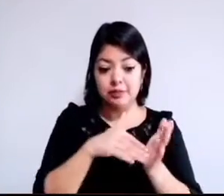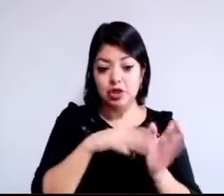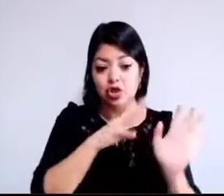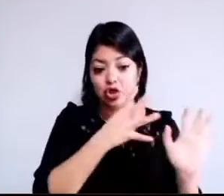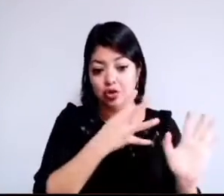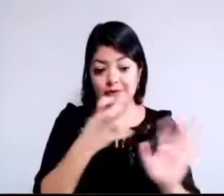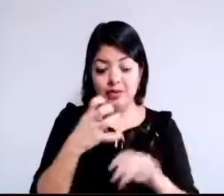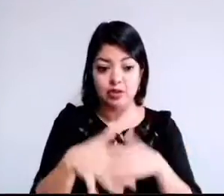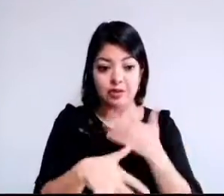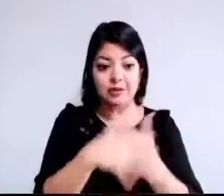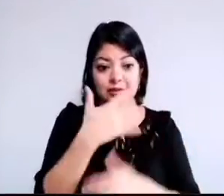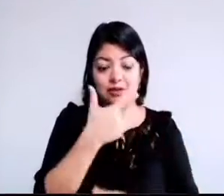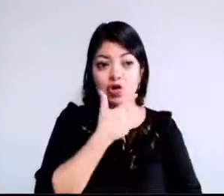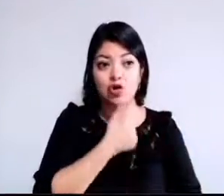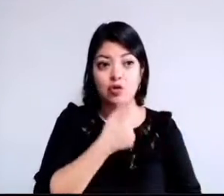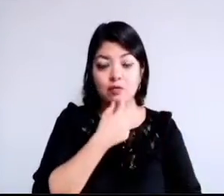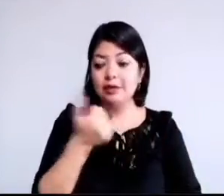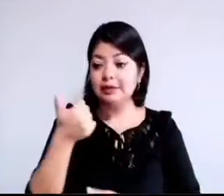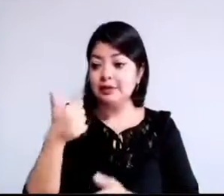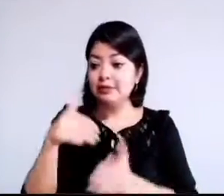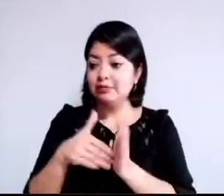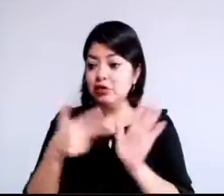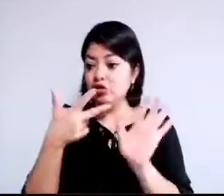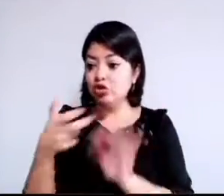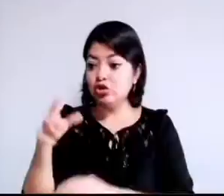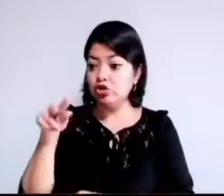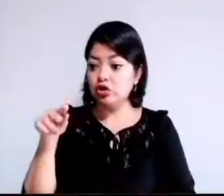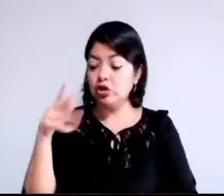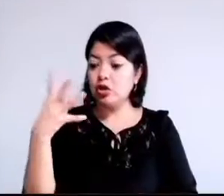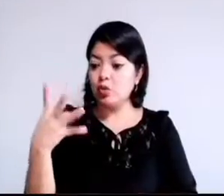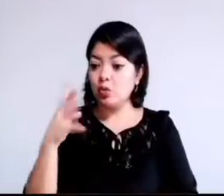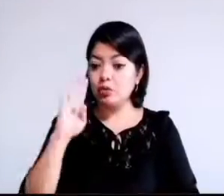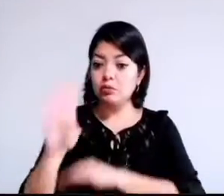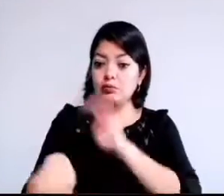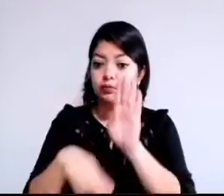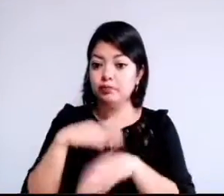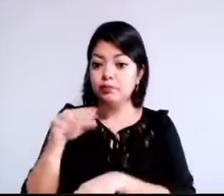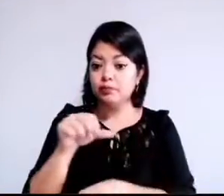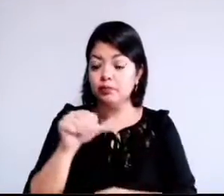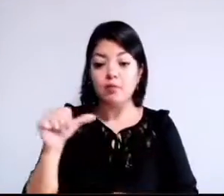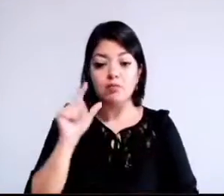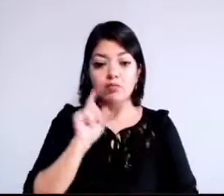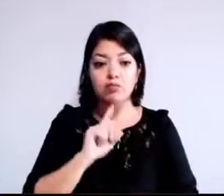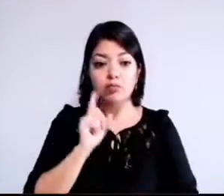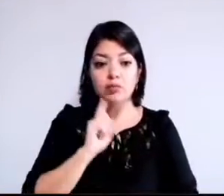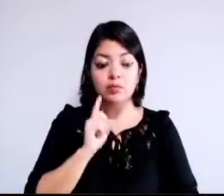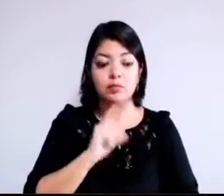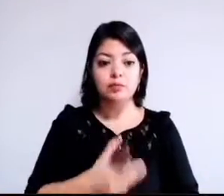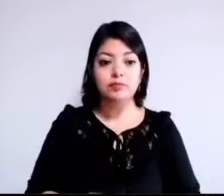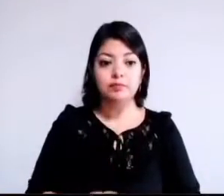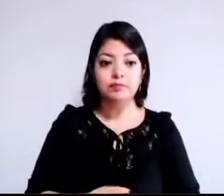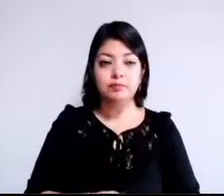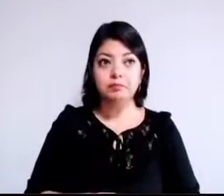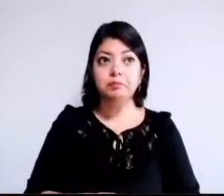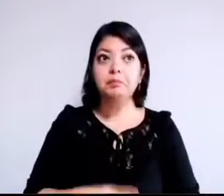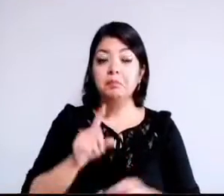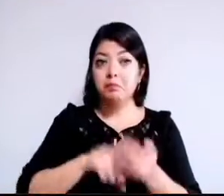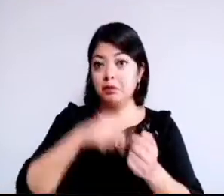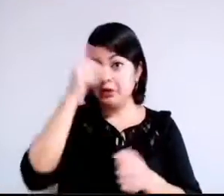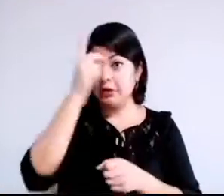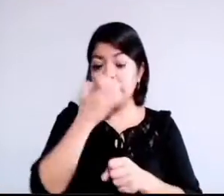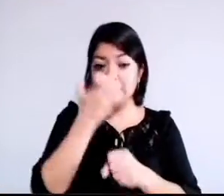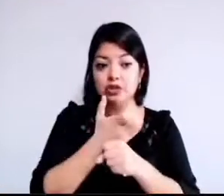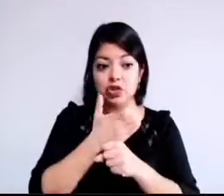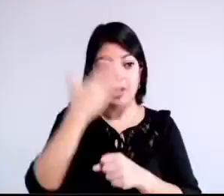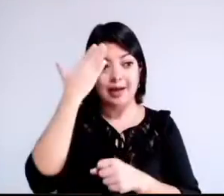hombres y 6 mil 884 muertes para mujeres. Según datos de la Dirección General de